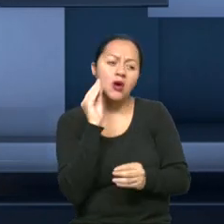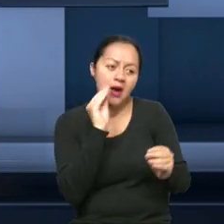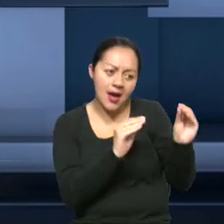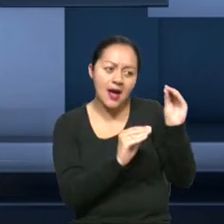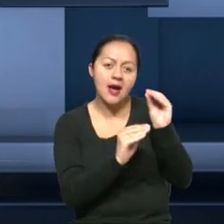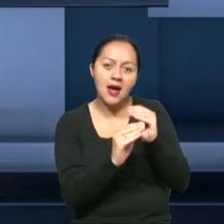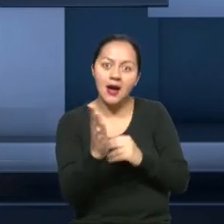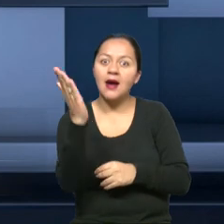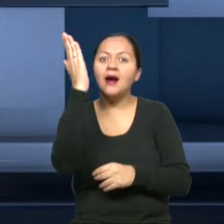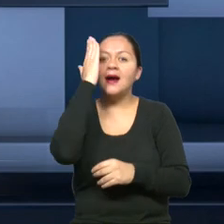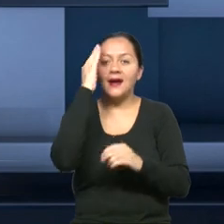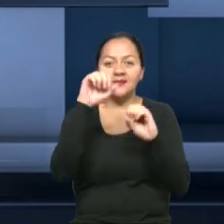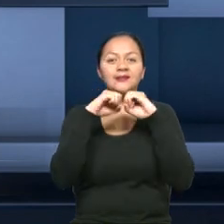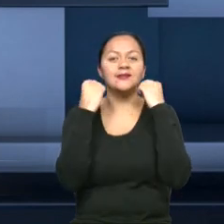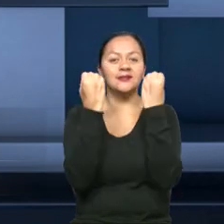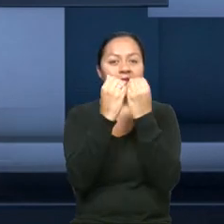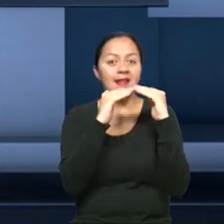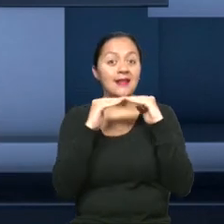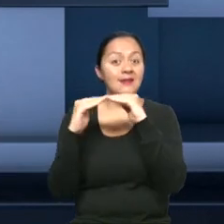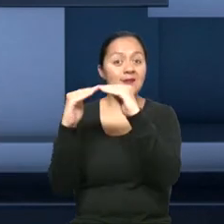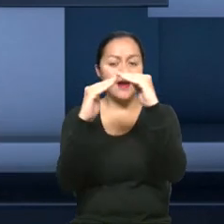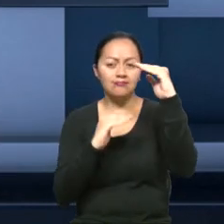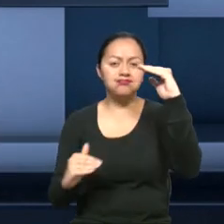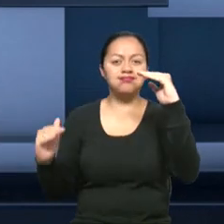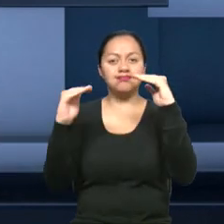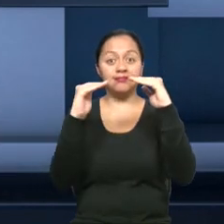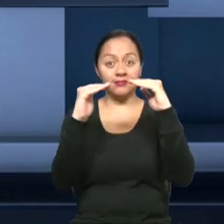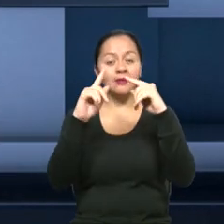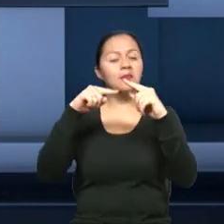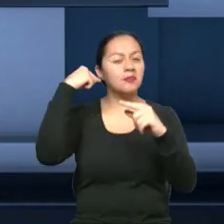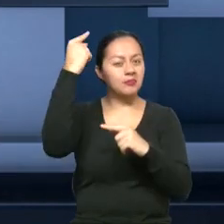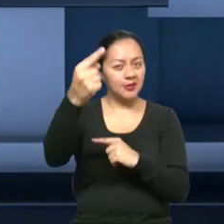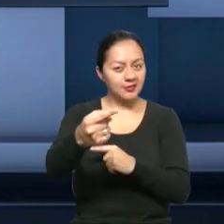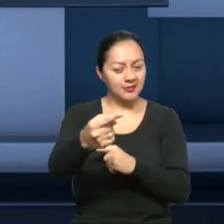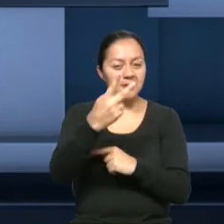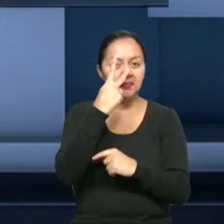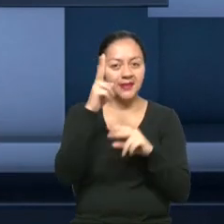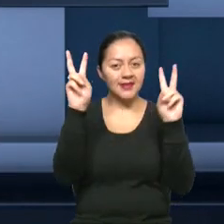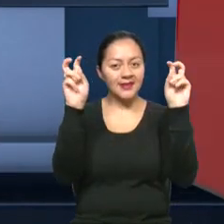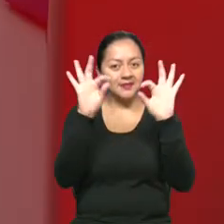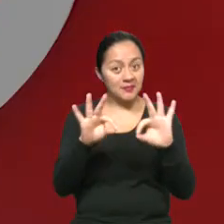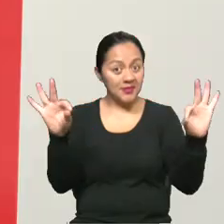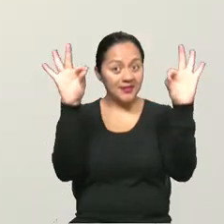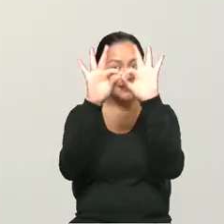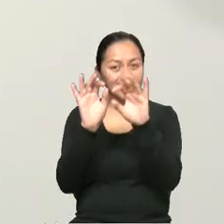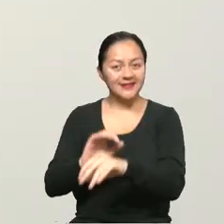de una sociedad más igualitaria. Los esperamos en nuestro próximo programa con un nuevo tema de su interés.